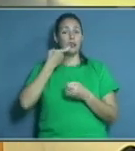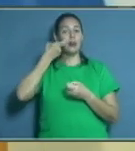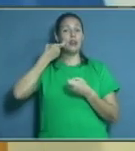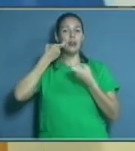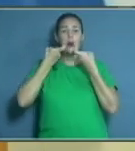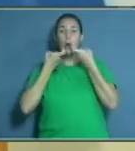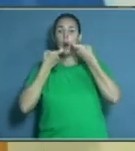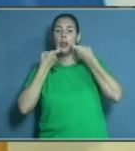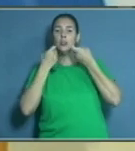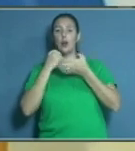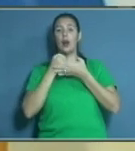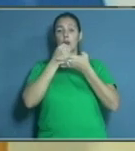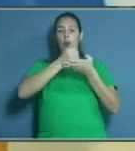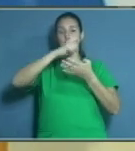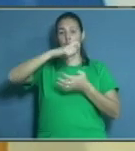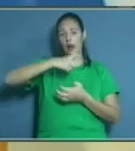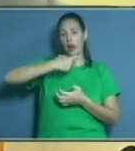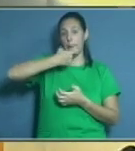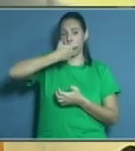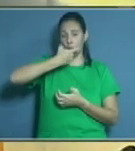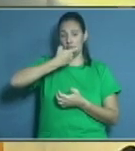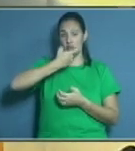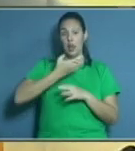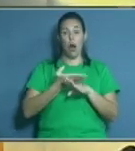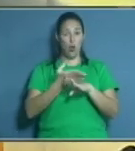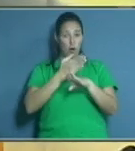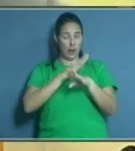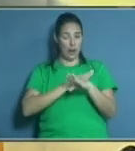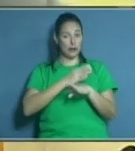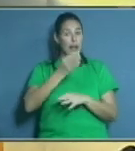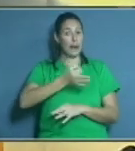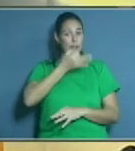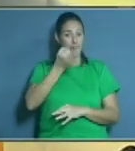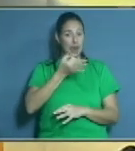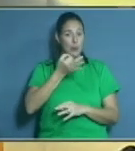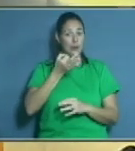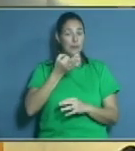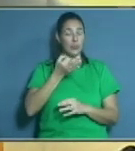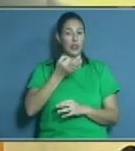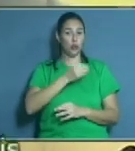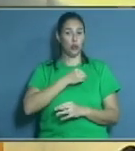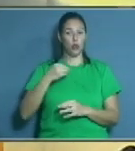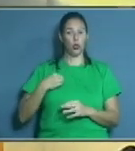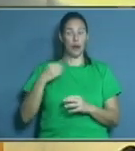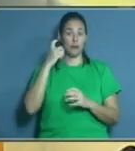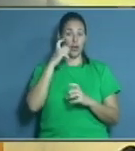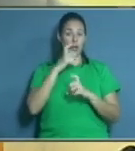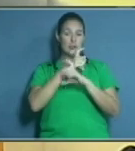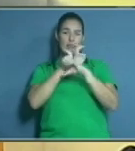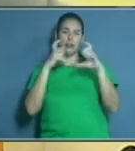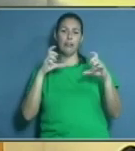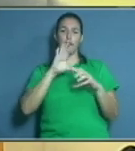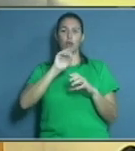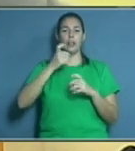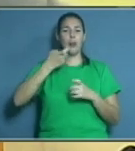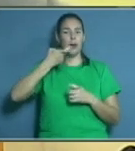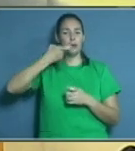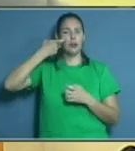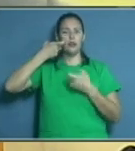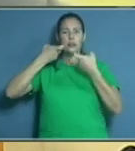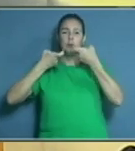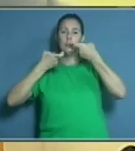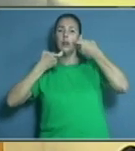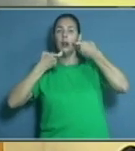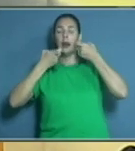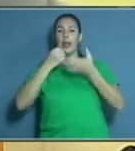conocidos como ganchitos, aunque me aclaraba la doctora Mildred, científicamente se llaman retenedores. Esos ganchitos que sostienen las prótes